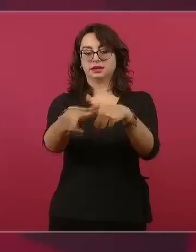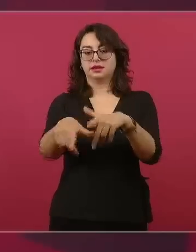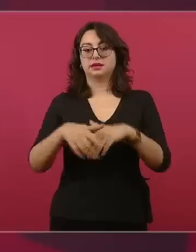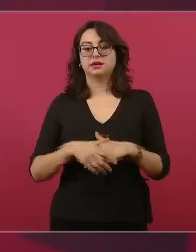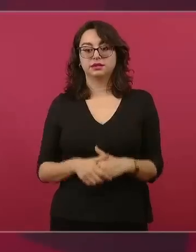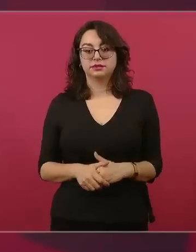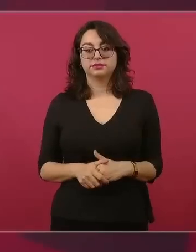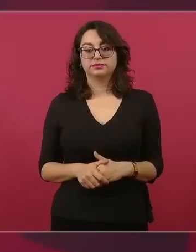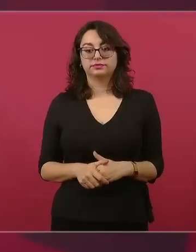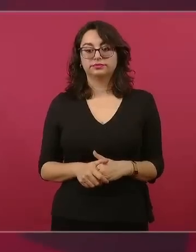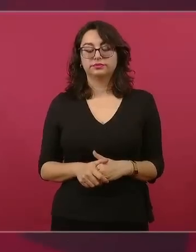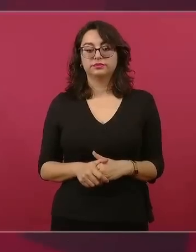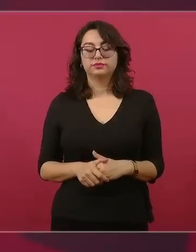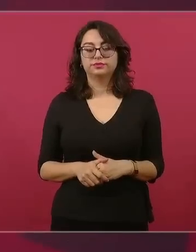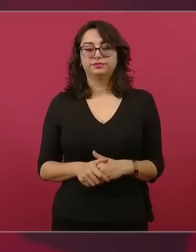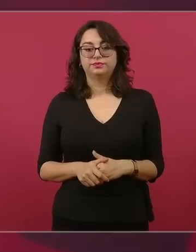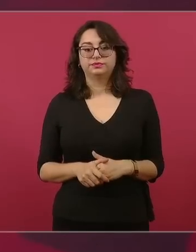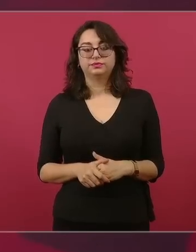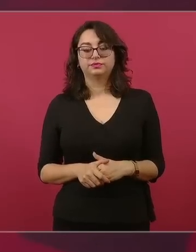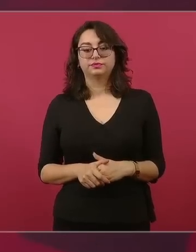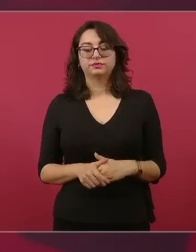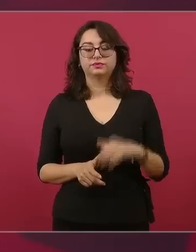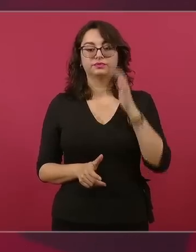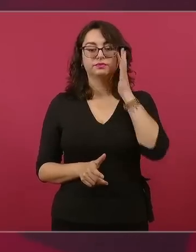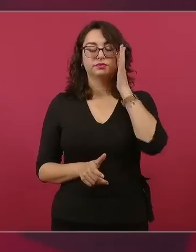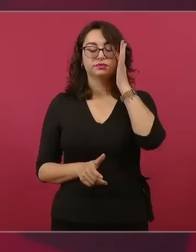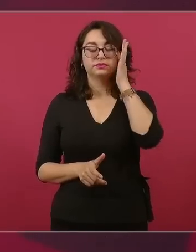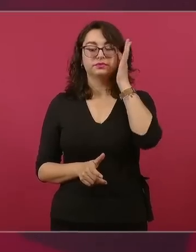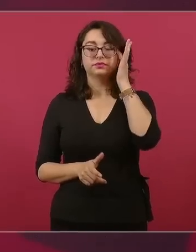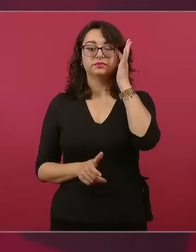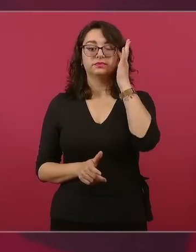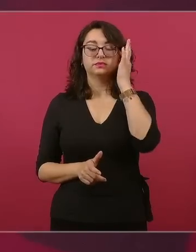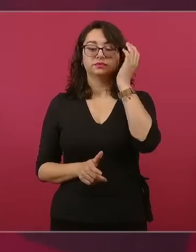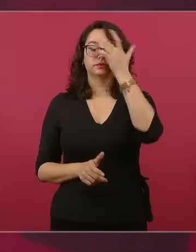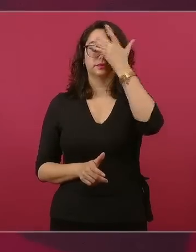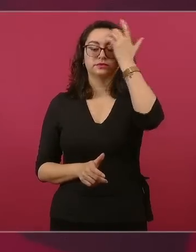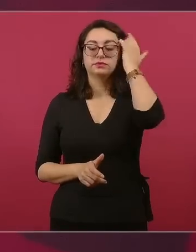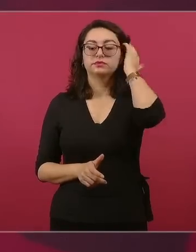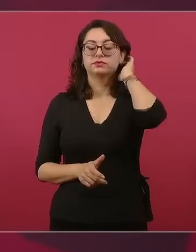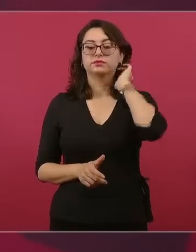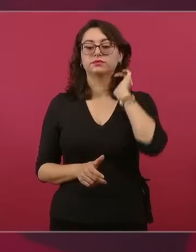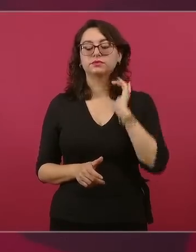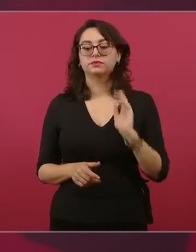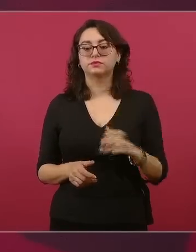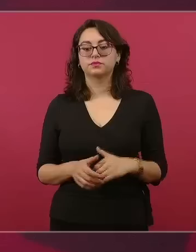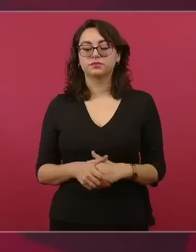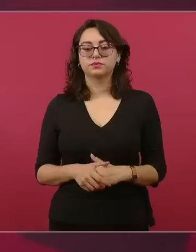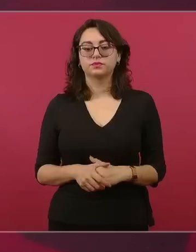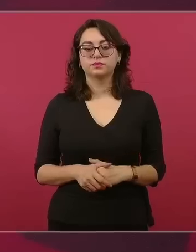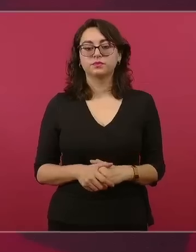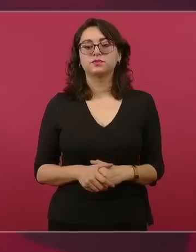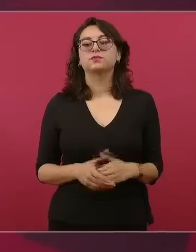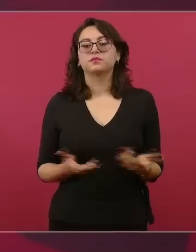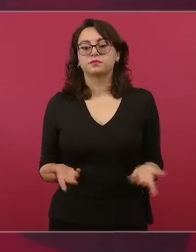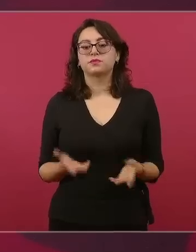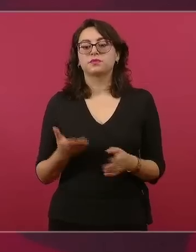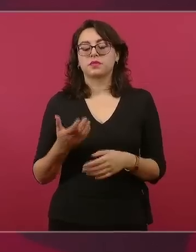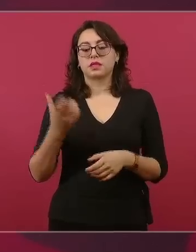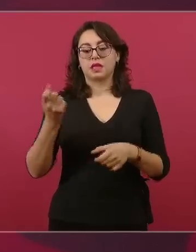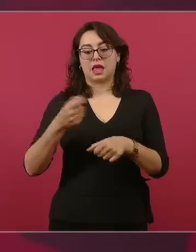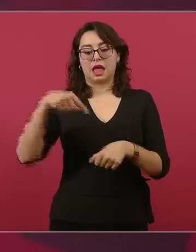en México, sobre todo en el tiempo que fue secretario y